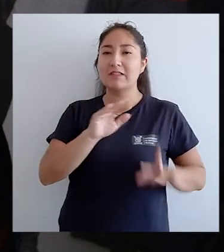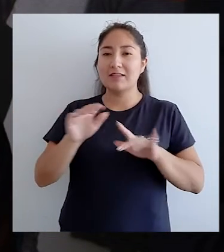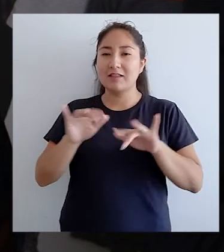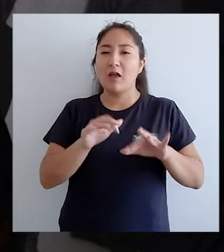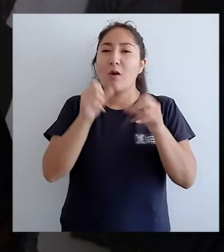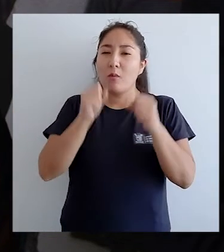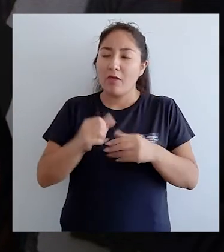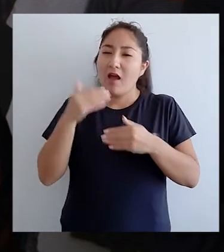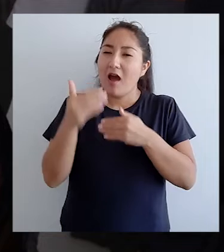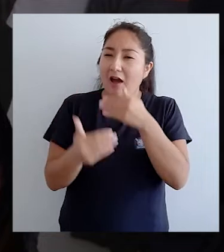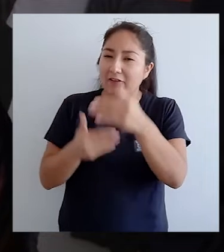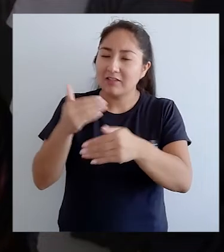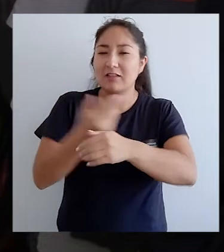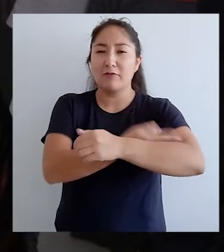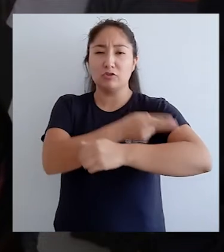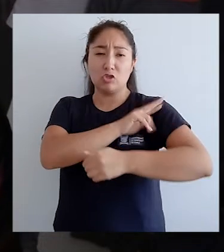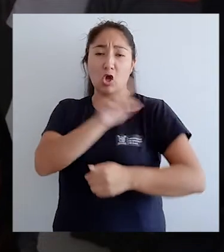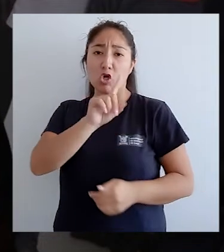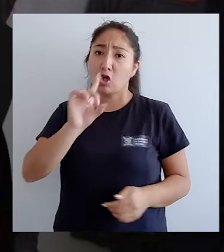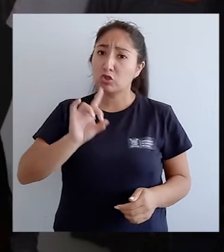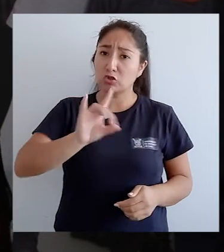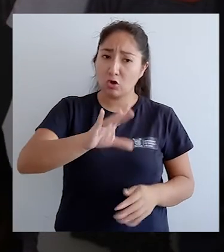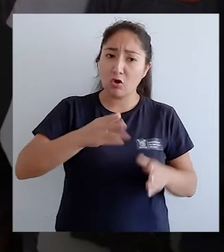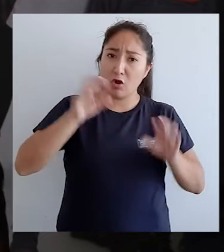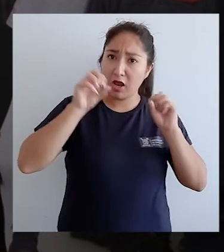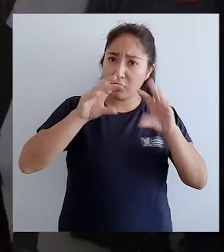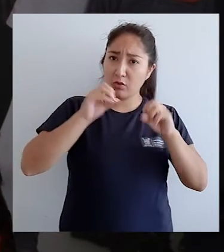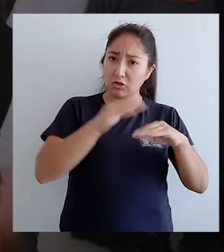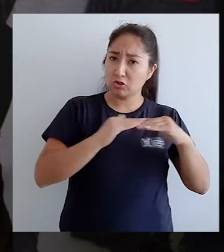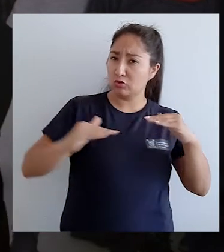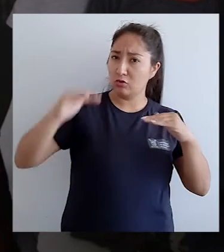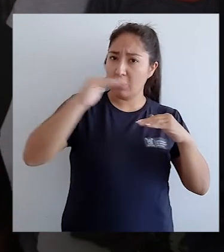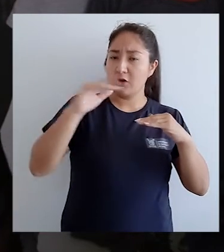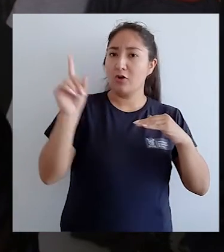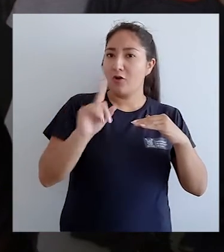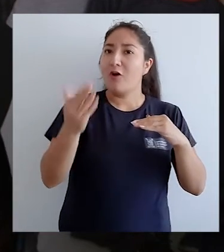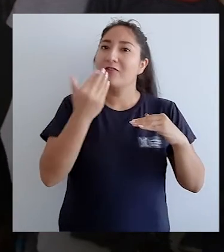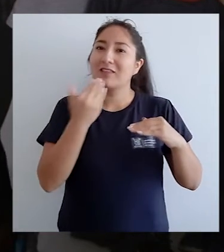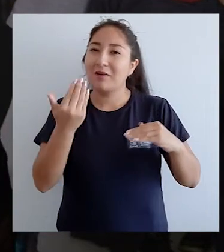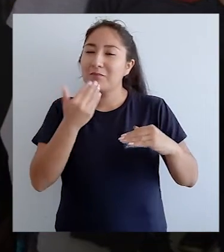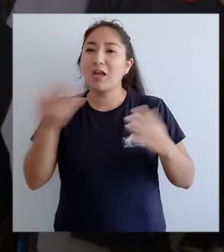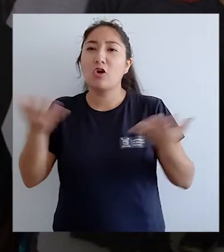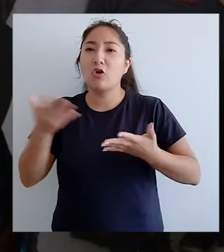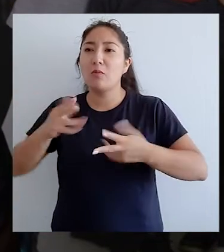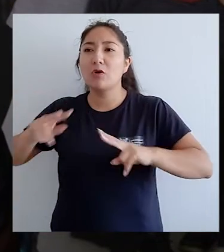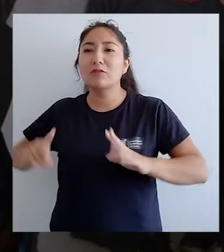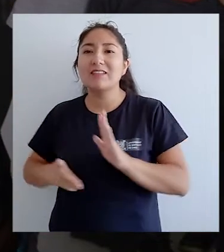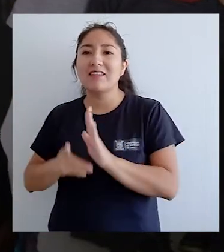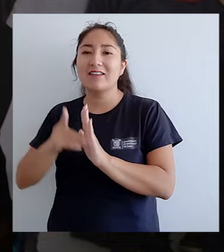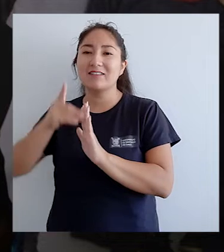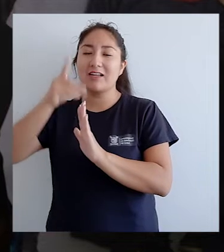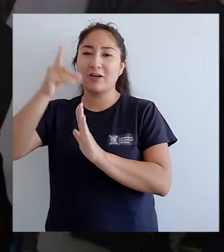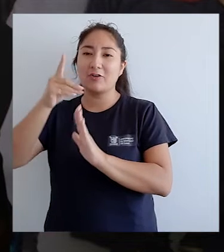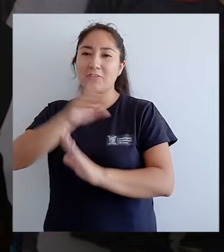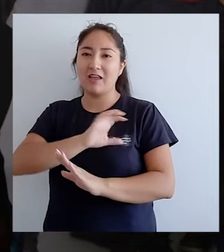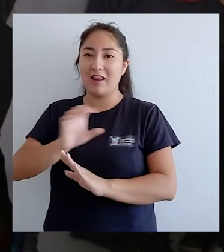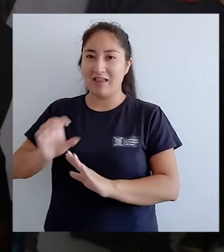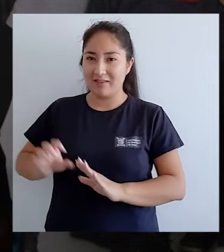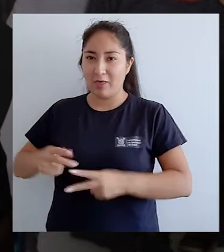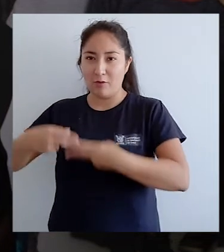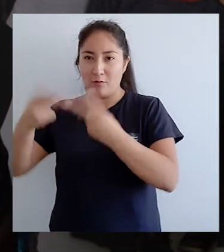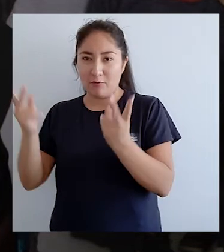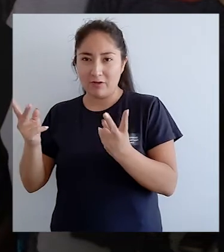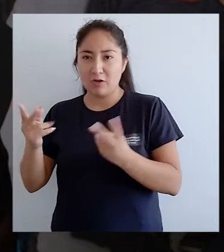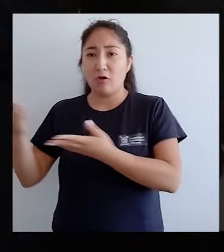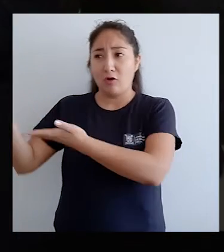el avanzar en el fortalecimiento, no solo de la educación superior, sino también cómo relevamos la educación pública en torno al proyecto que nos ha mandatado